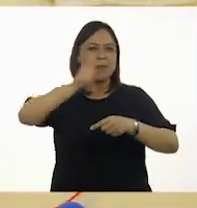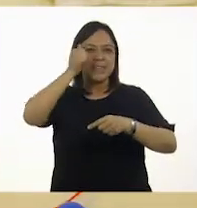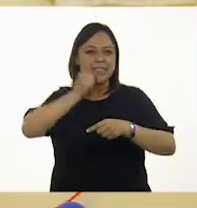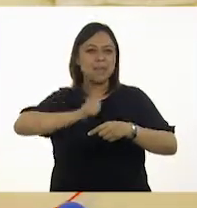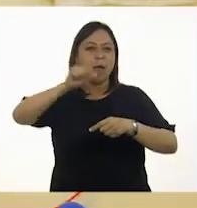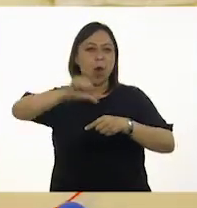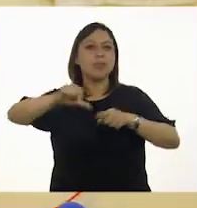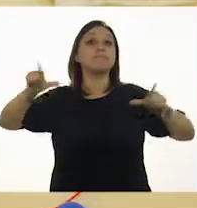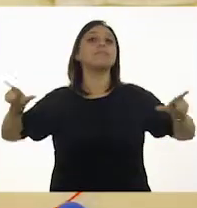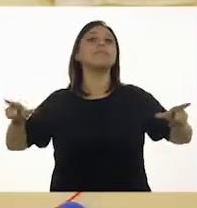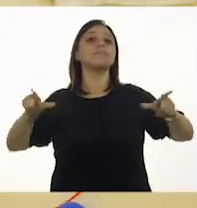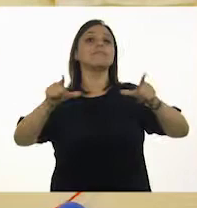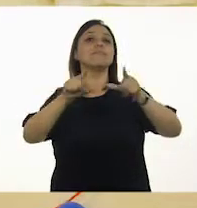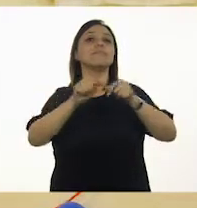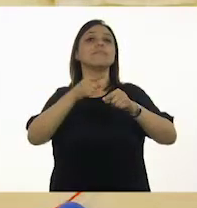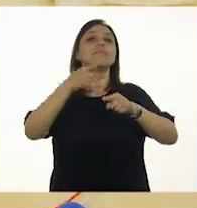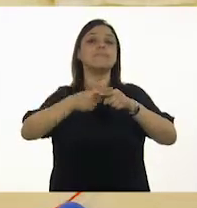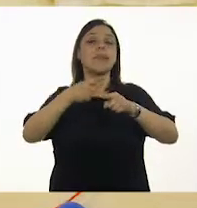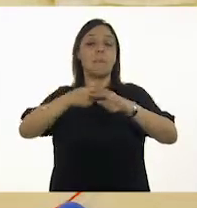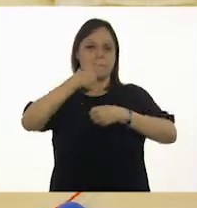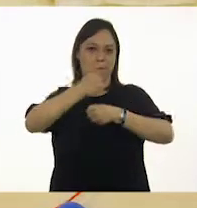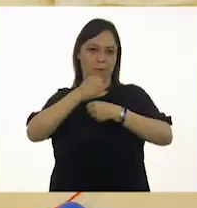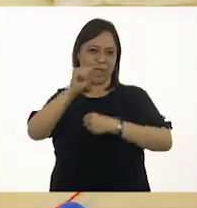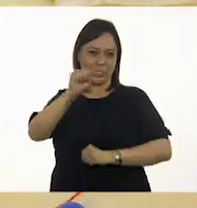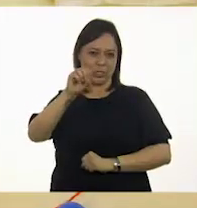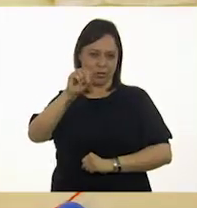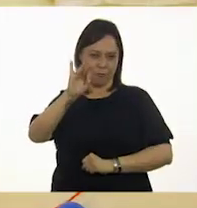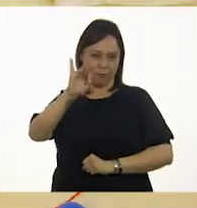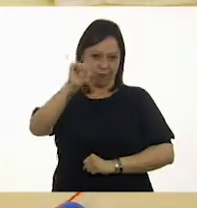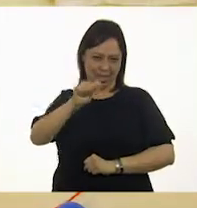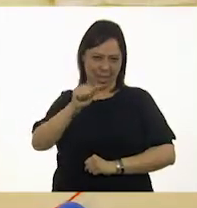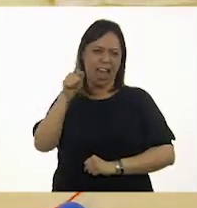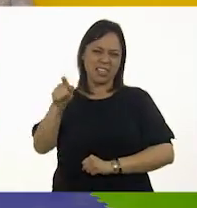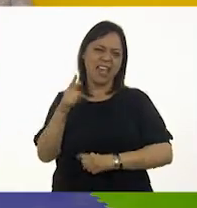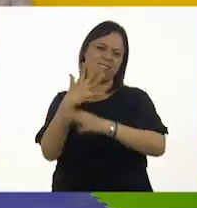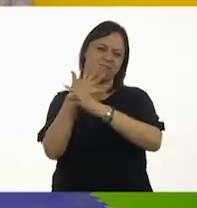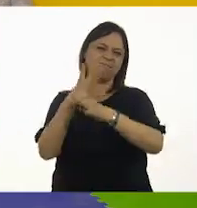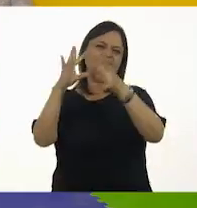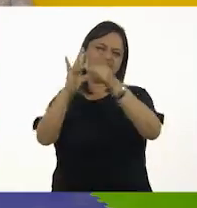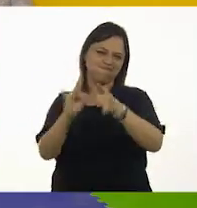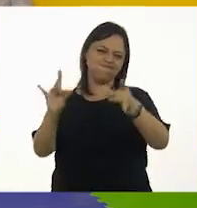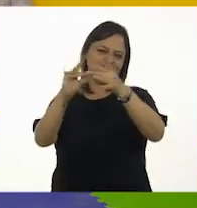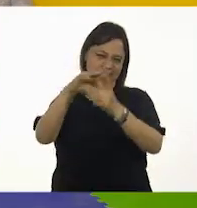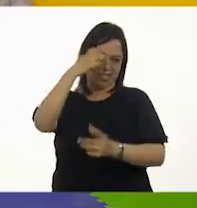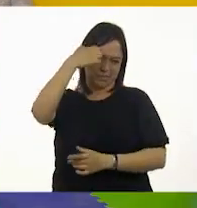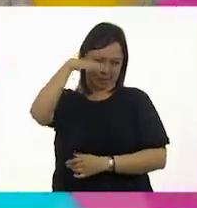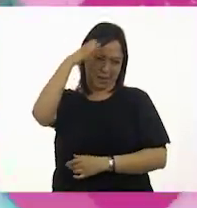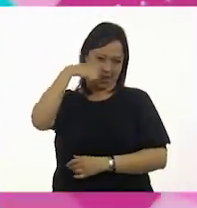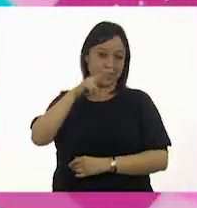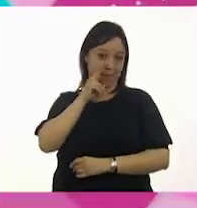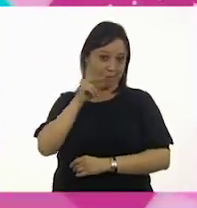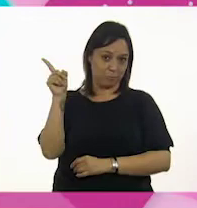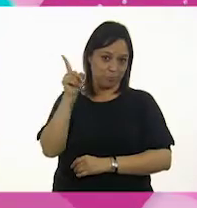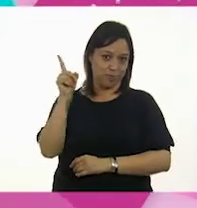programa con la cápsula de mi abuela Sofía, que nos va a platicar sobre sus experiencias. ¡Vamos!